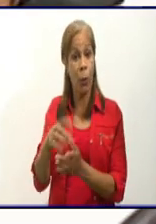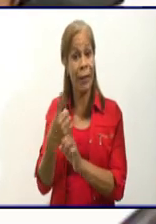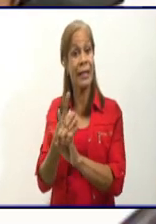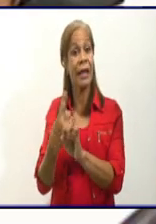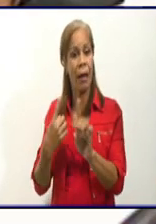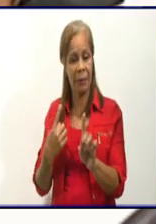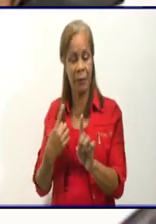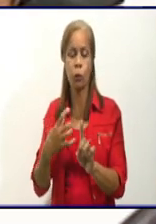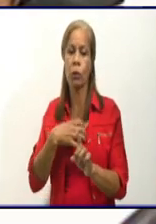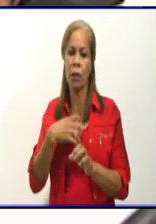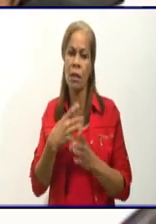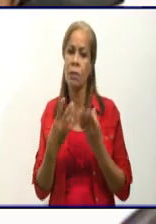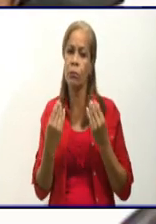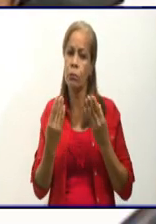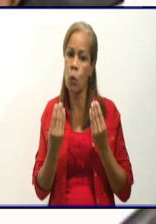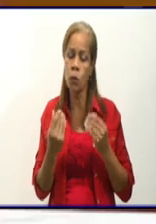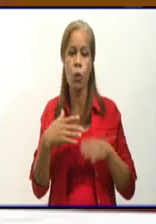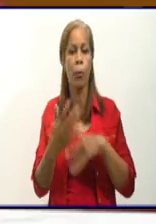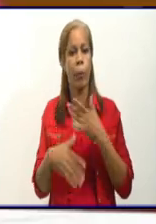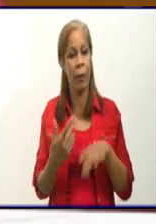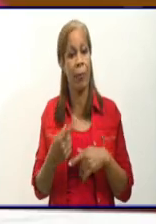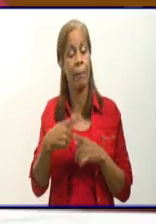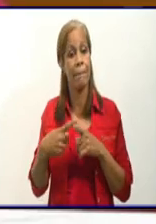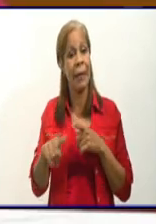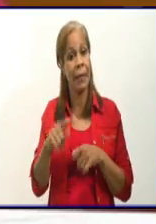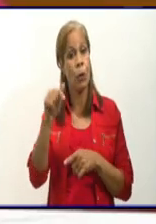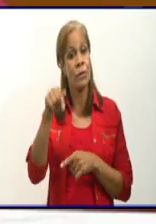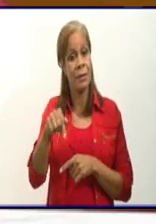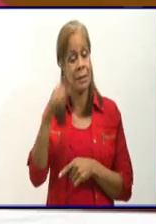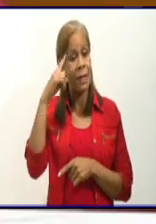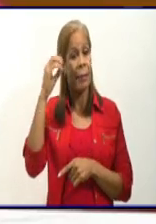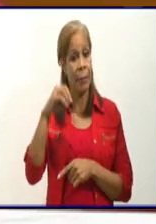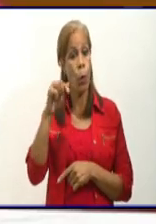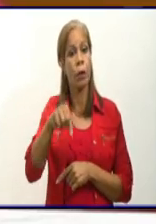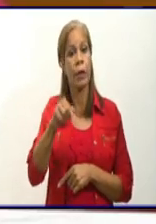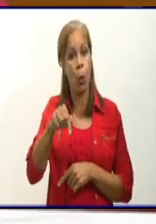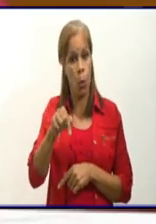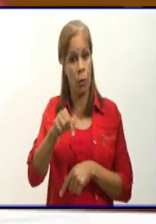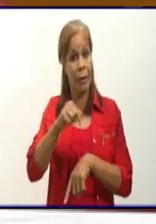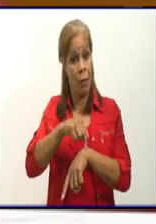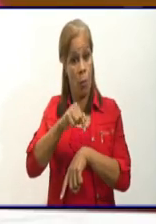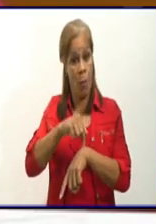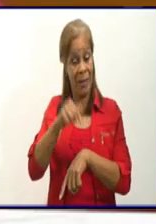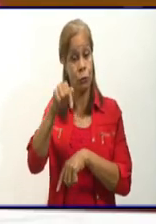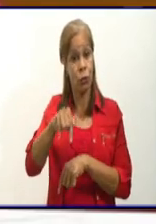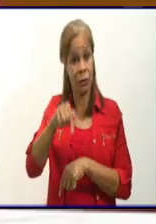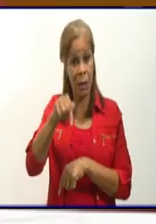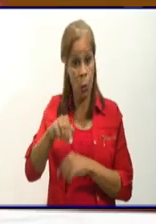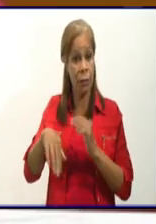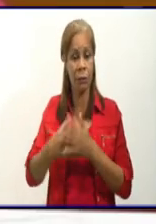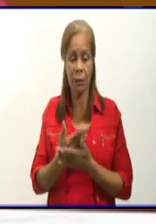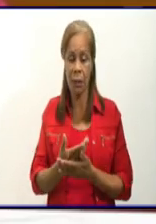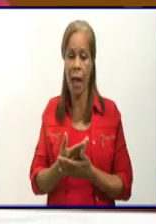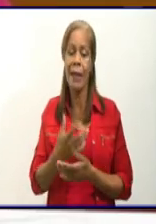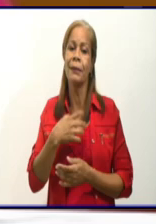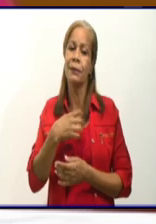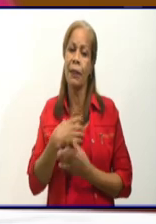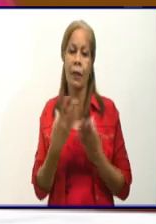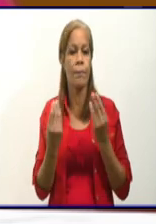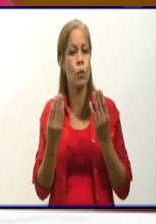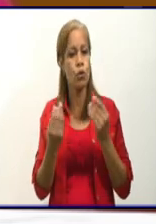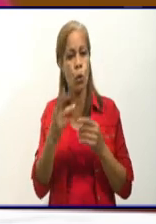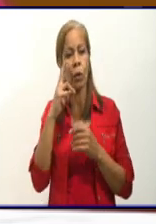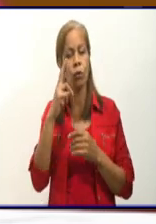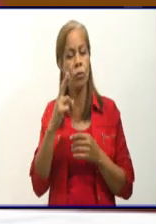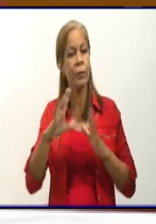mensajes positivos que recibimos que los negativos. Realmente es así, es un reconocimiento que merece no solo el